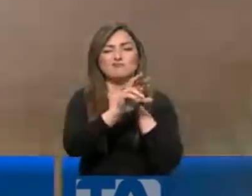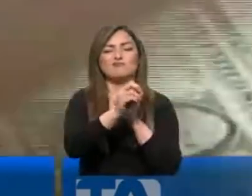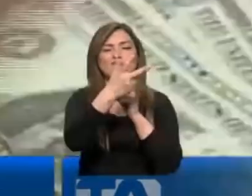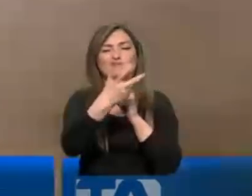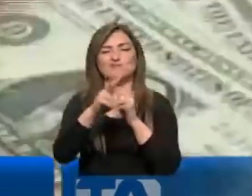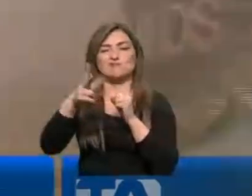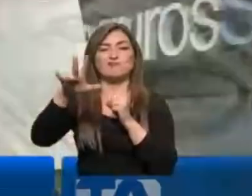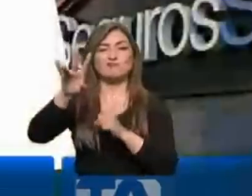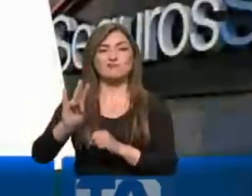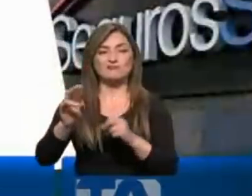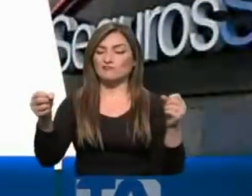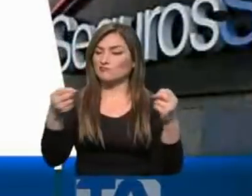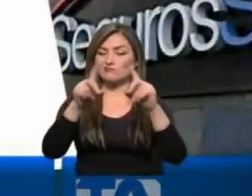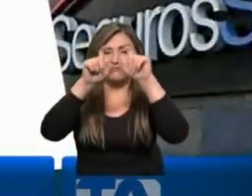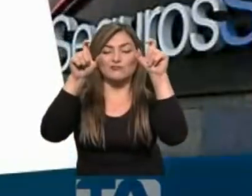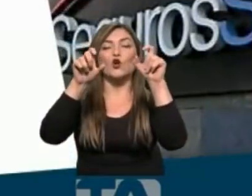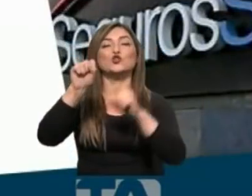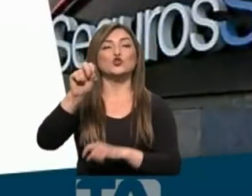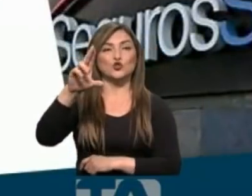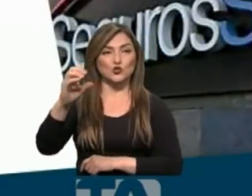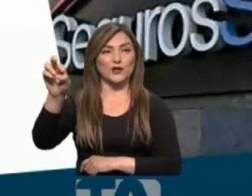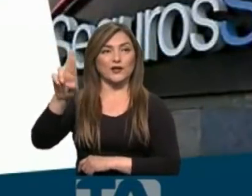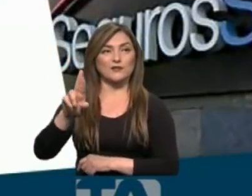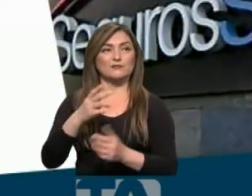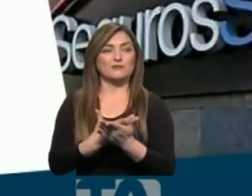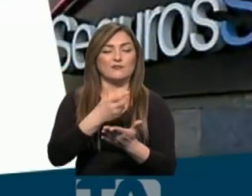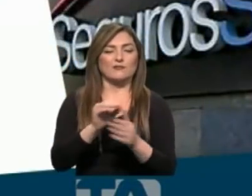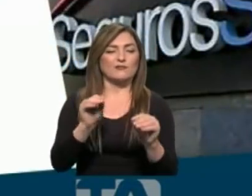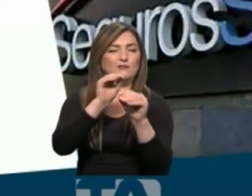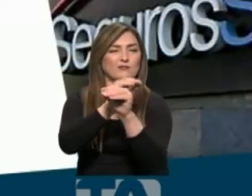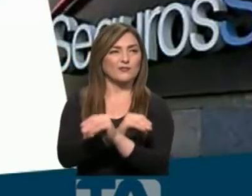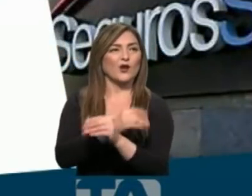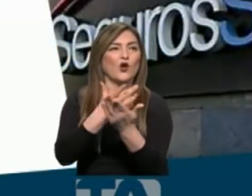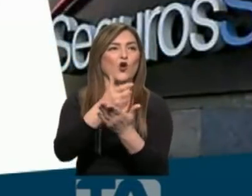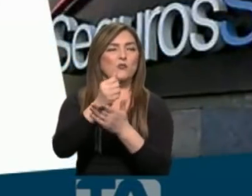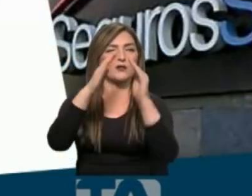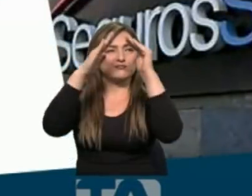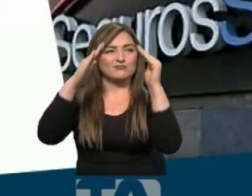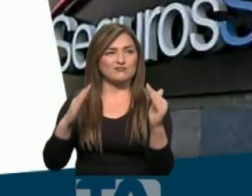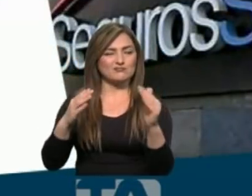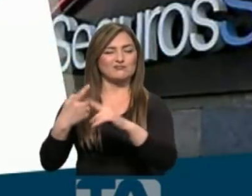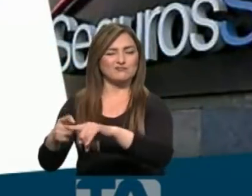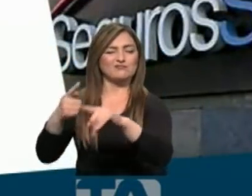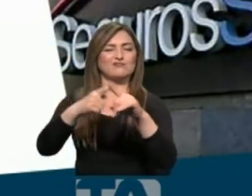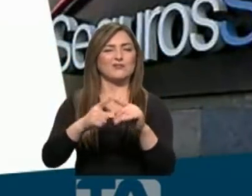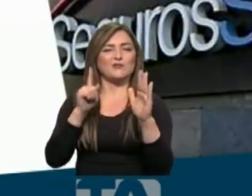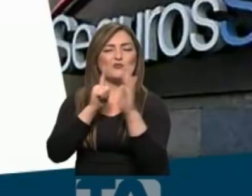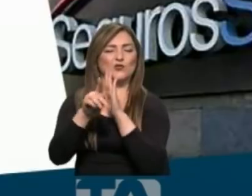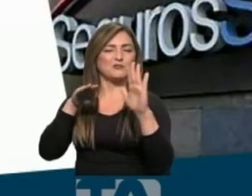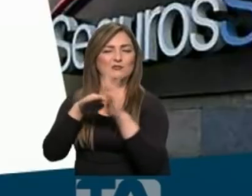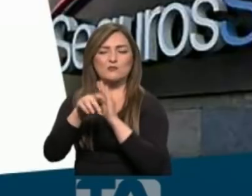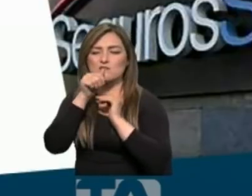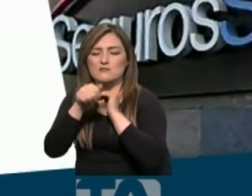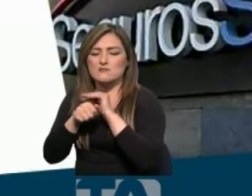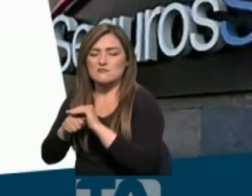en Seguro Sucre. Mediante transferencias, adquisición de bienes muebles e inmuebles y depósitos bancarios, se intentó camuflar el